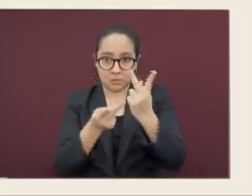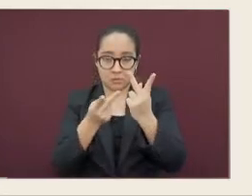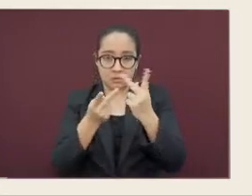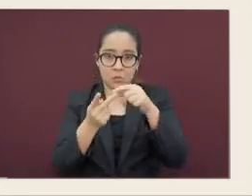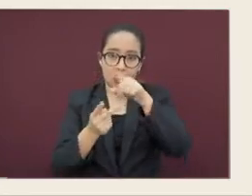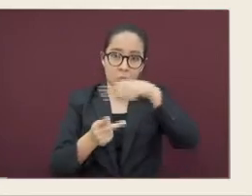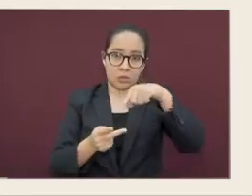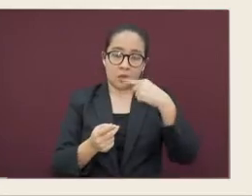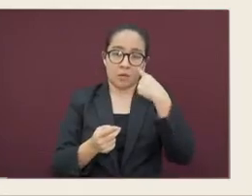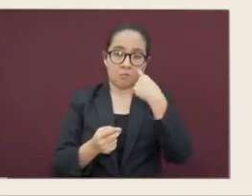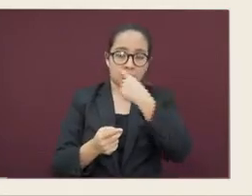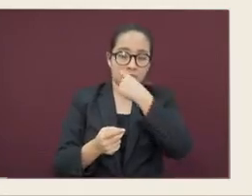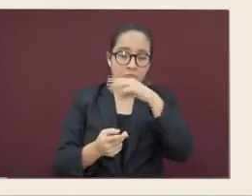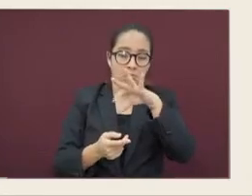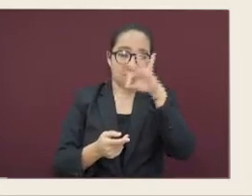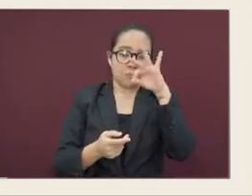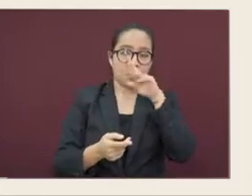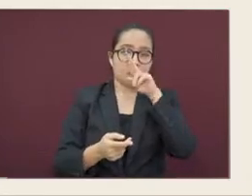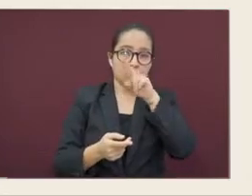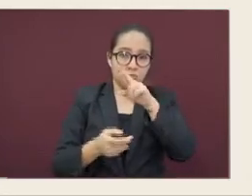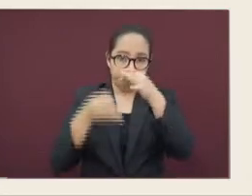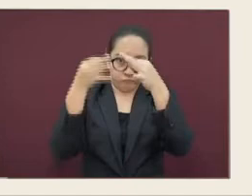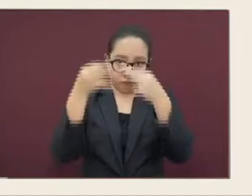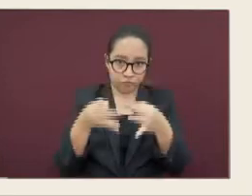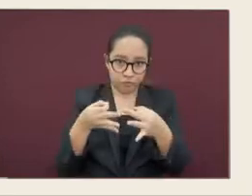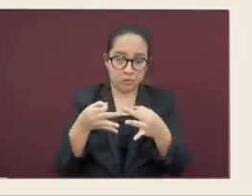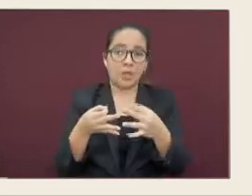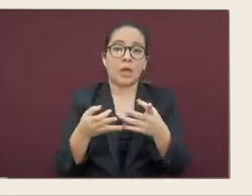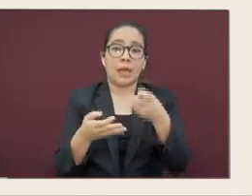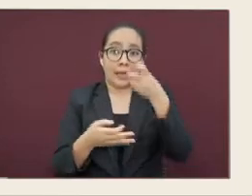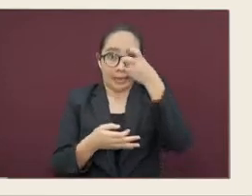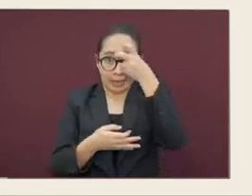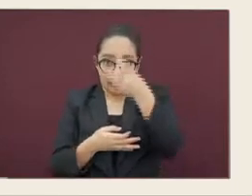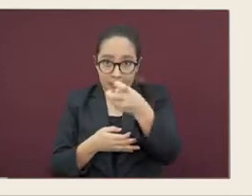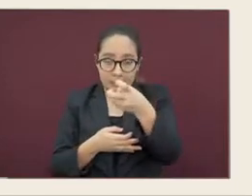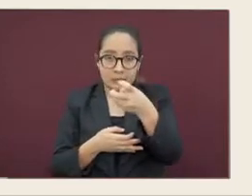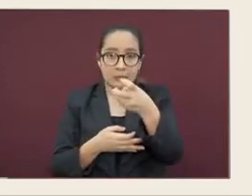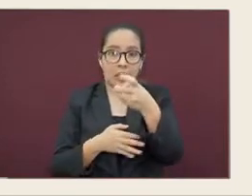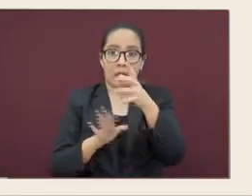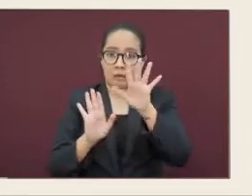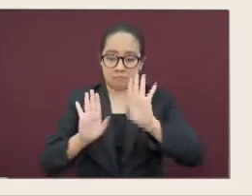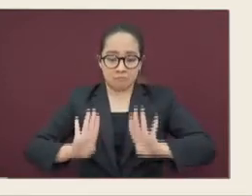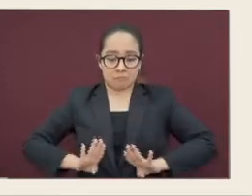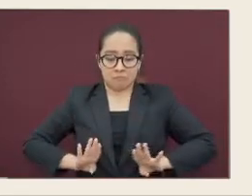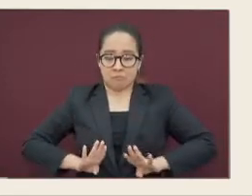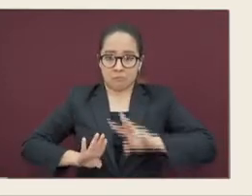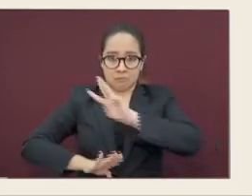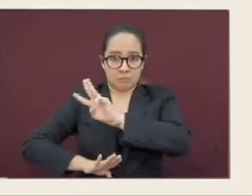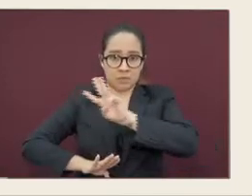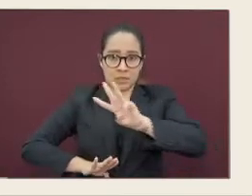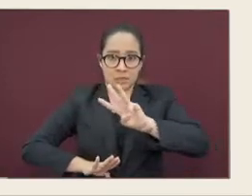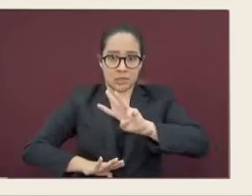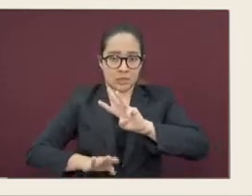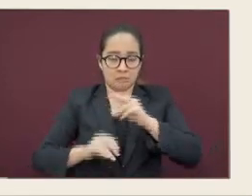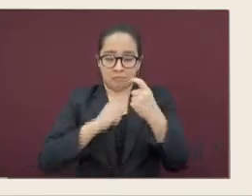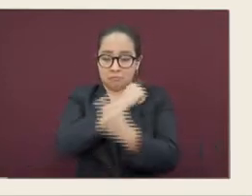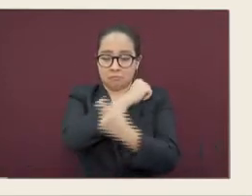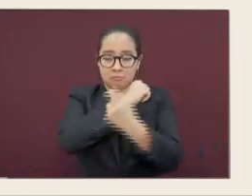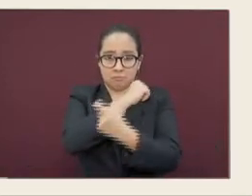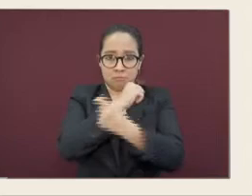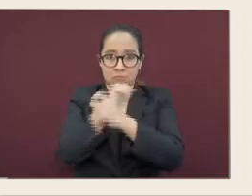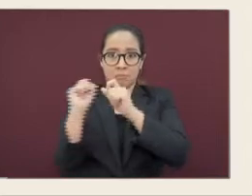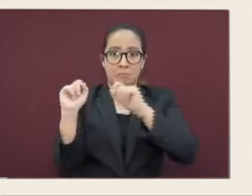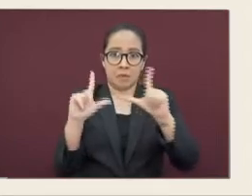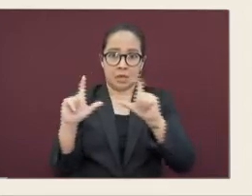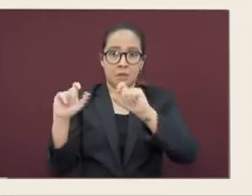respuesta correcta. Y de esa forma, la misma página los va dirigiendo en